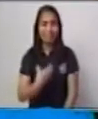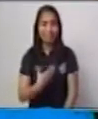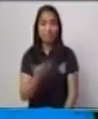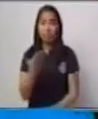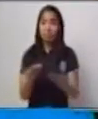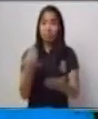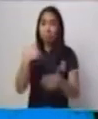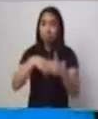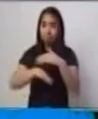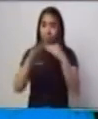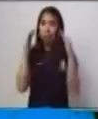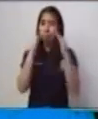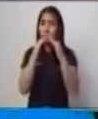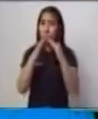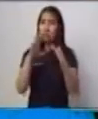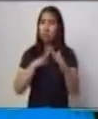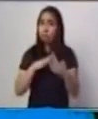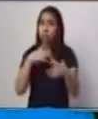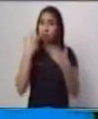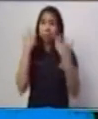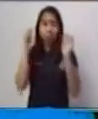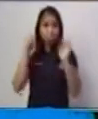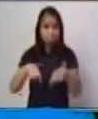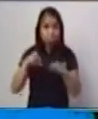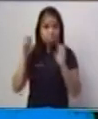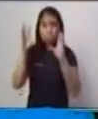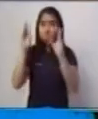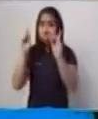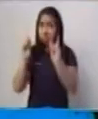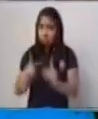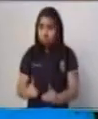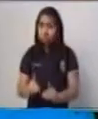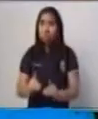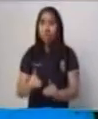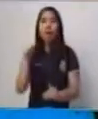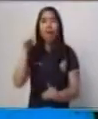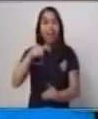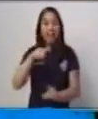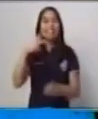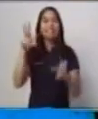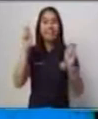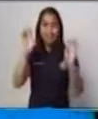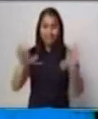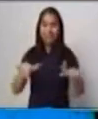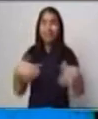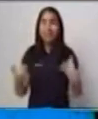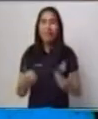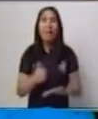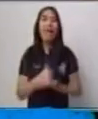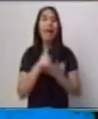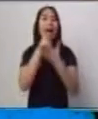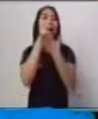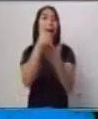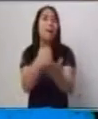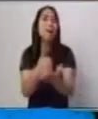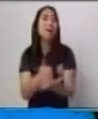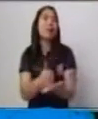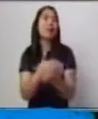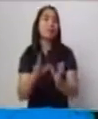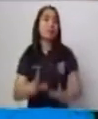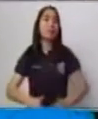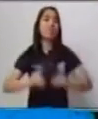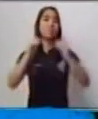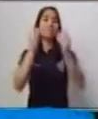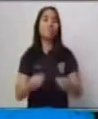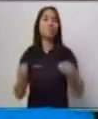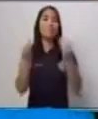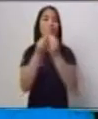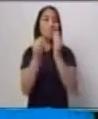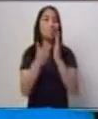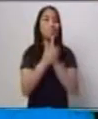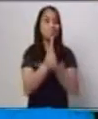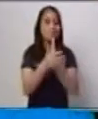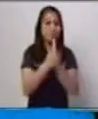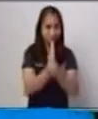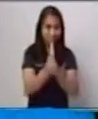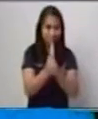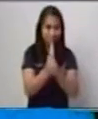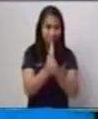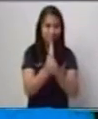hay alguna persona con discapacidad, este tema le ayudará a ejercitar habilidades, la atención y la memoria.